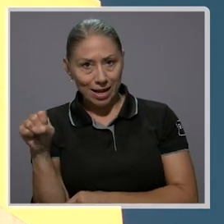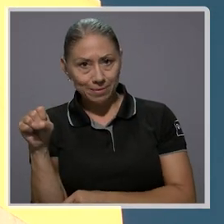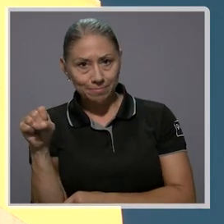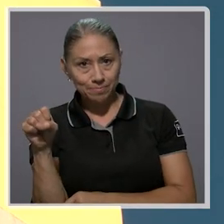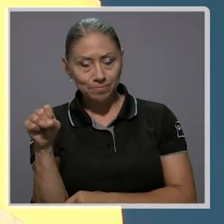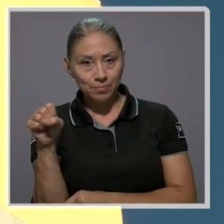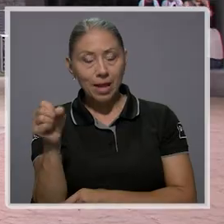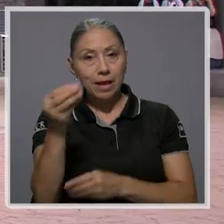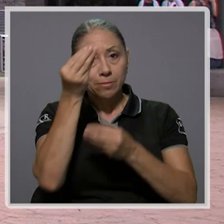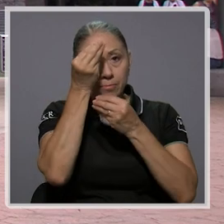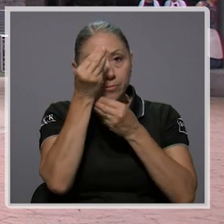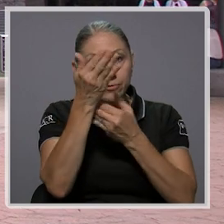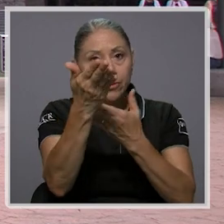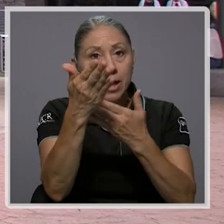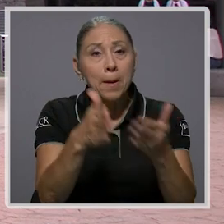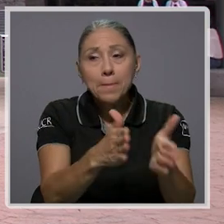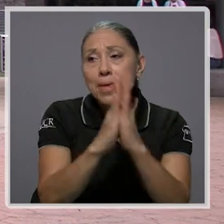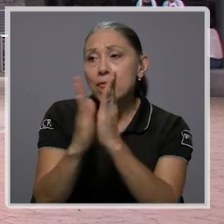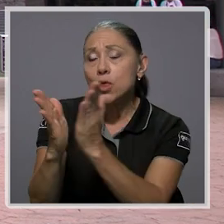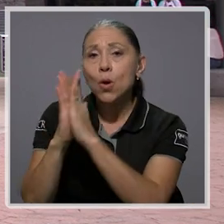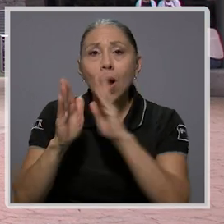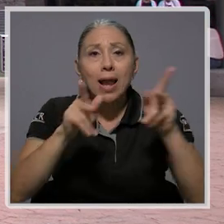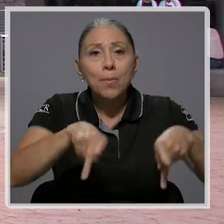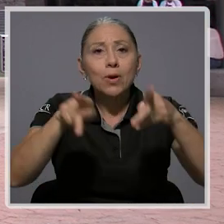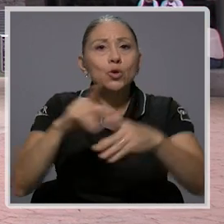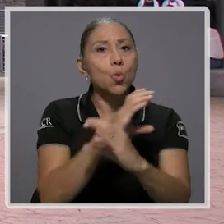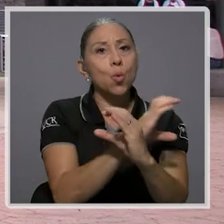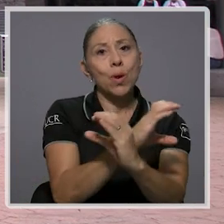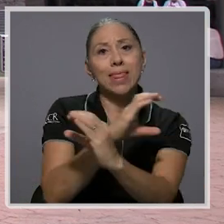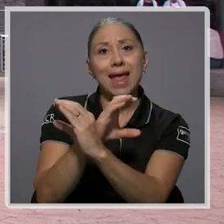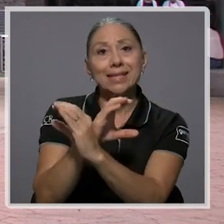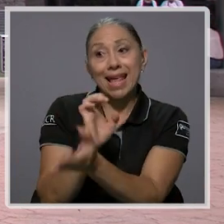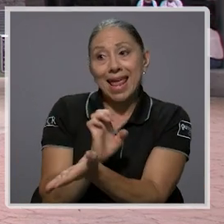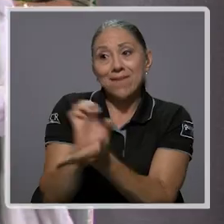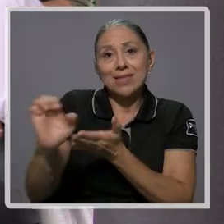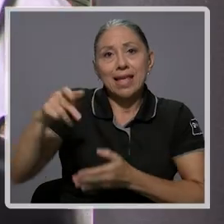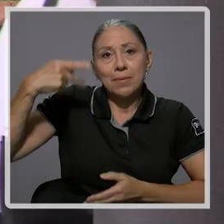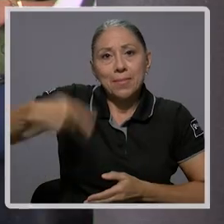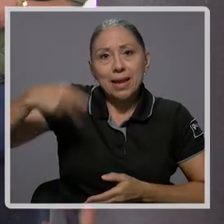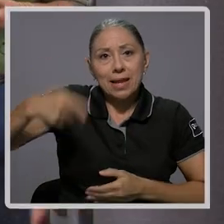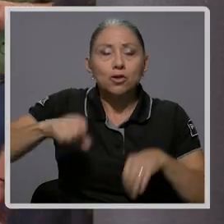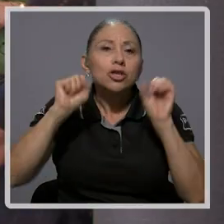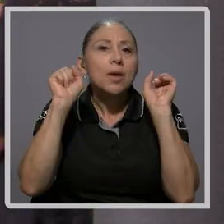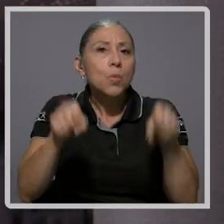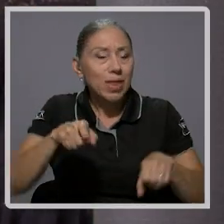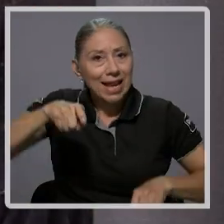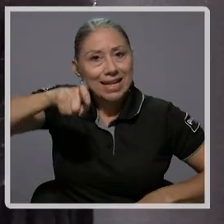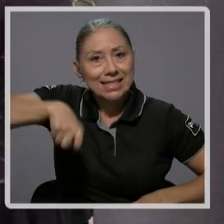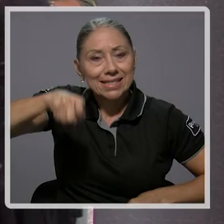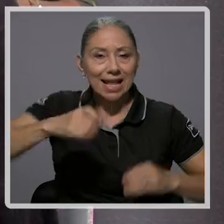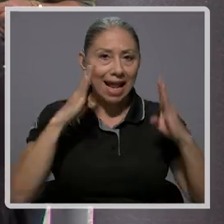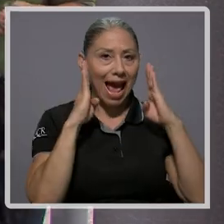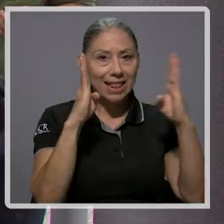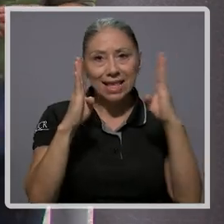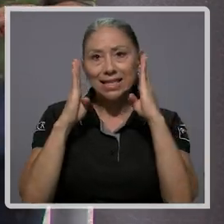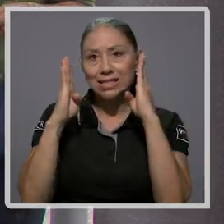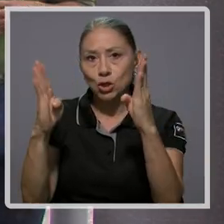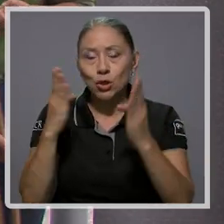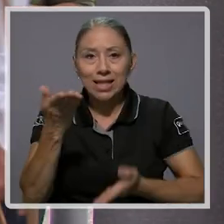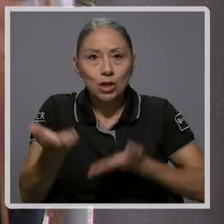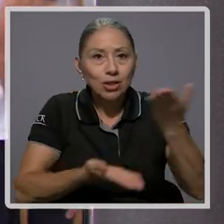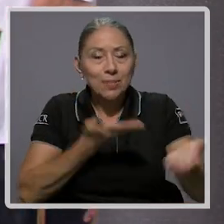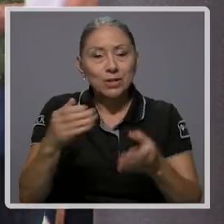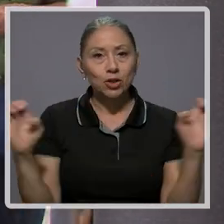Costarricense del Seguro Social le pidió a la población cuidarse y prevenir riesgos que pudieran requerir